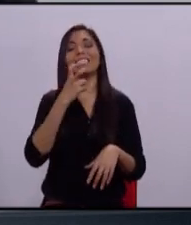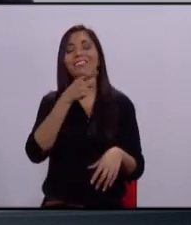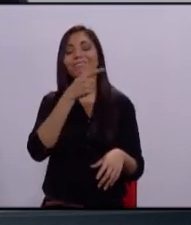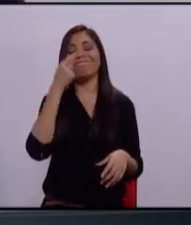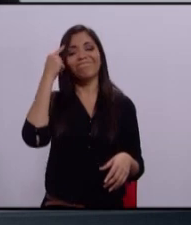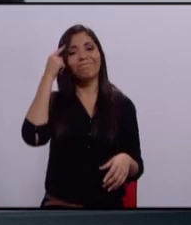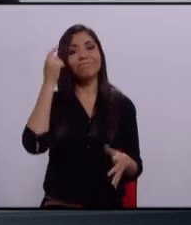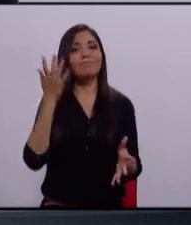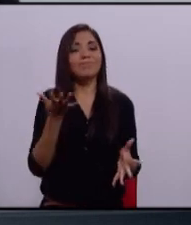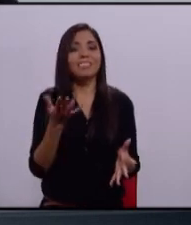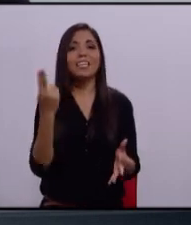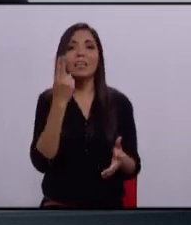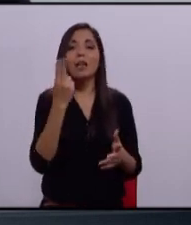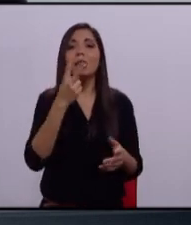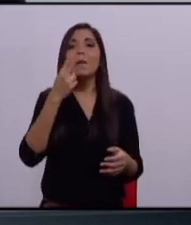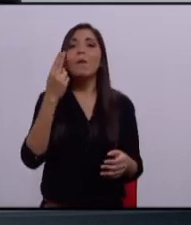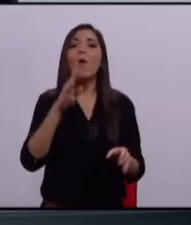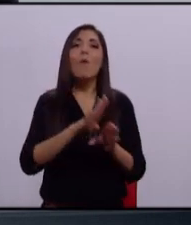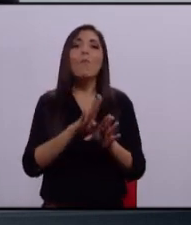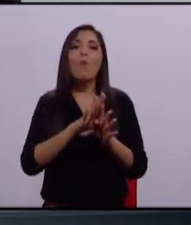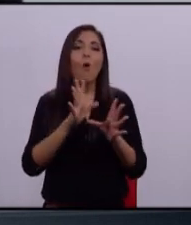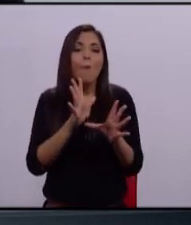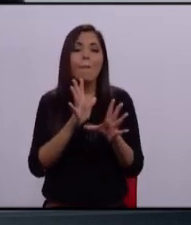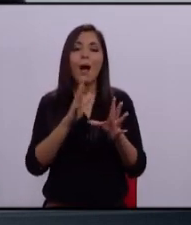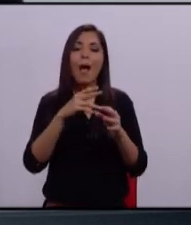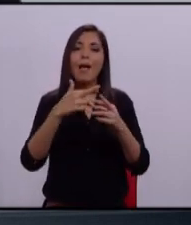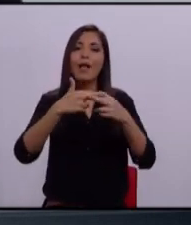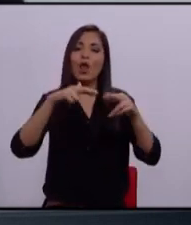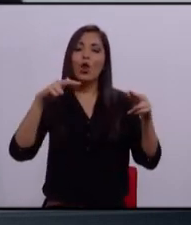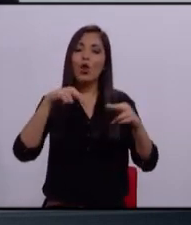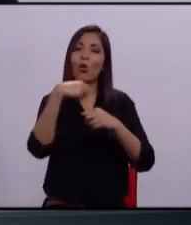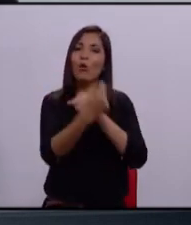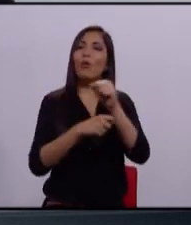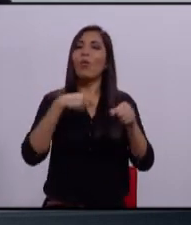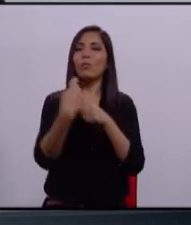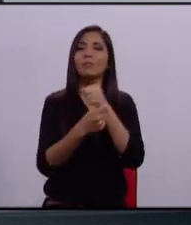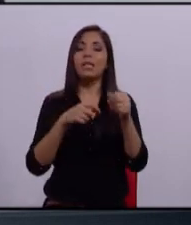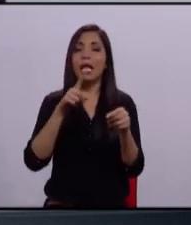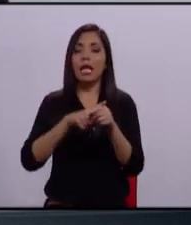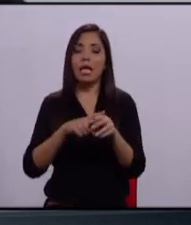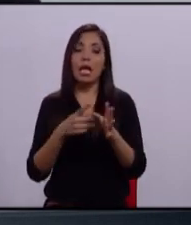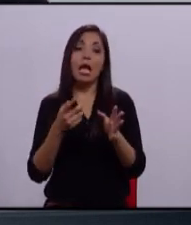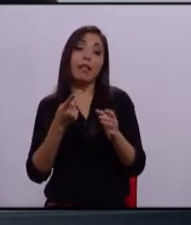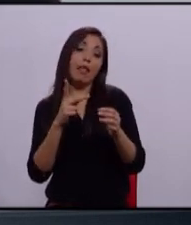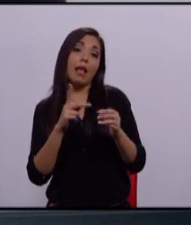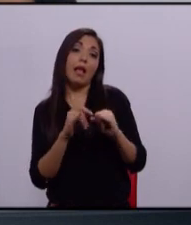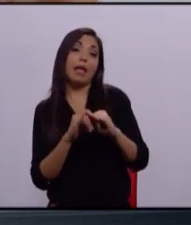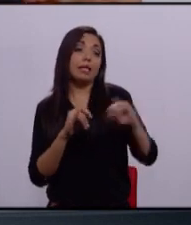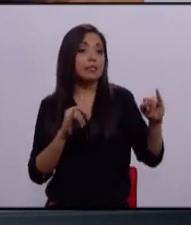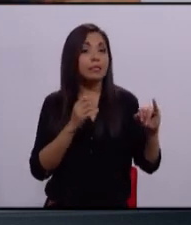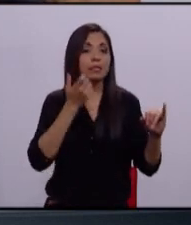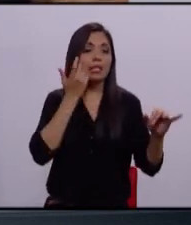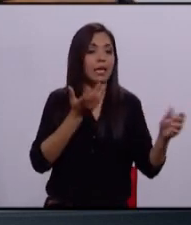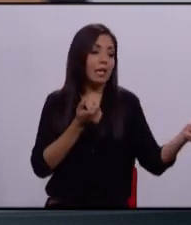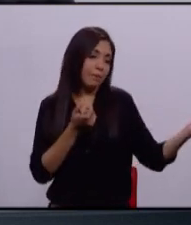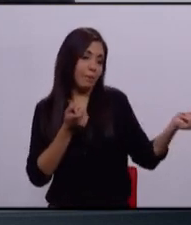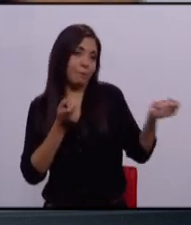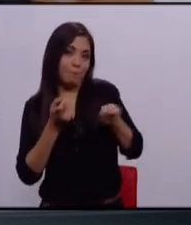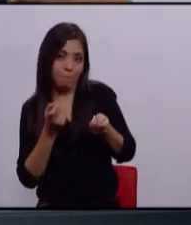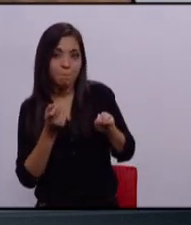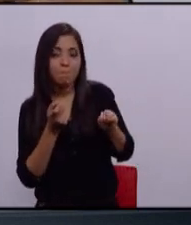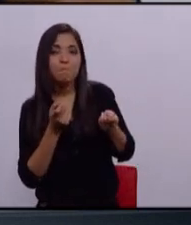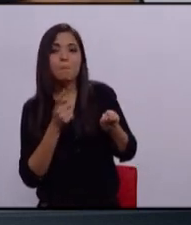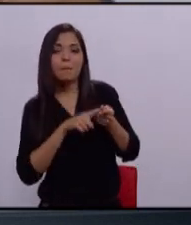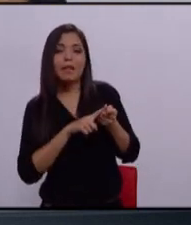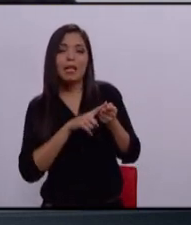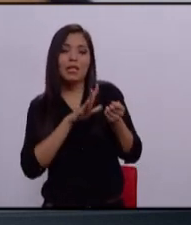como una madeja de hilo, en el cual, pues la izquierda quiere jalar el hilo y está tan